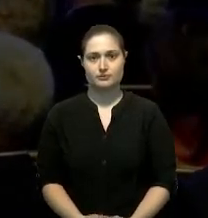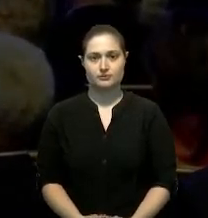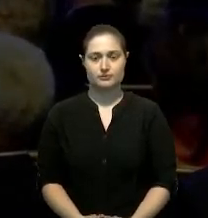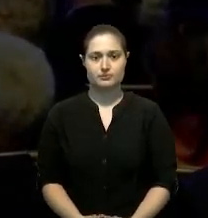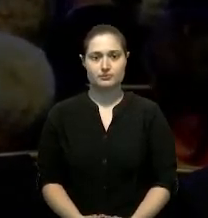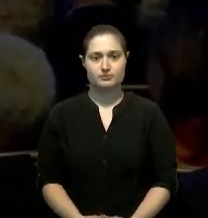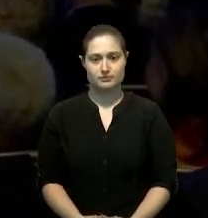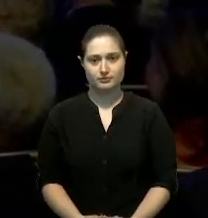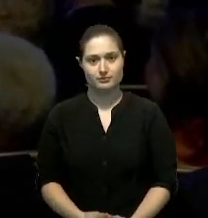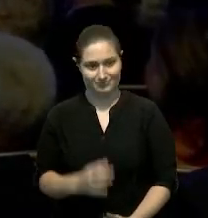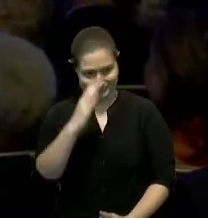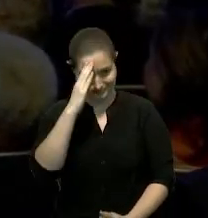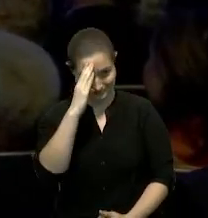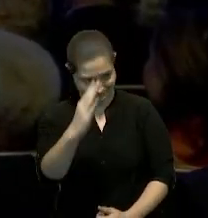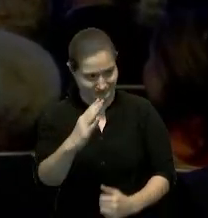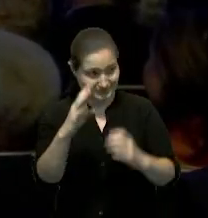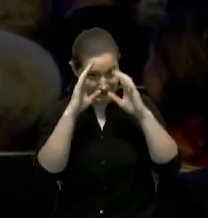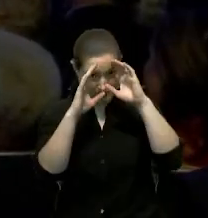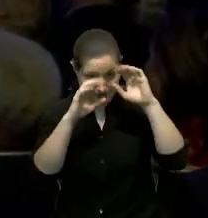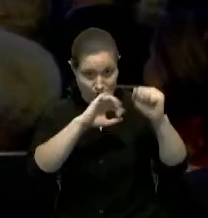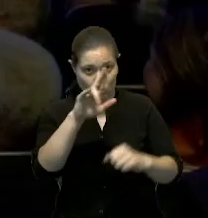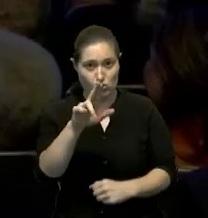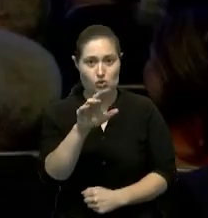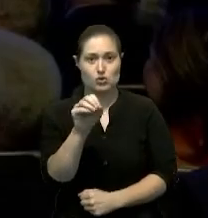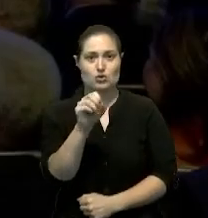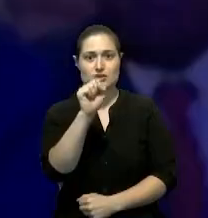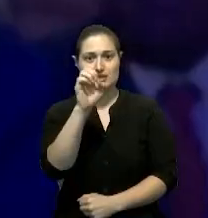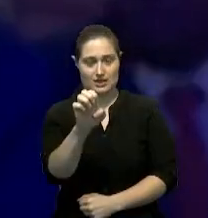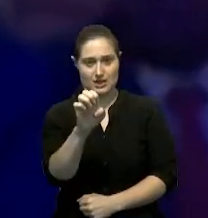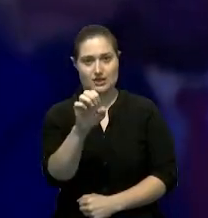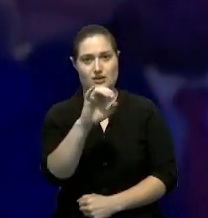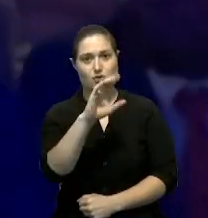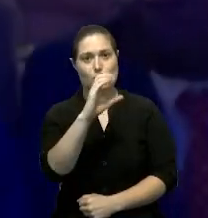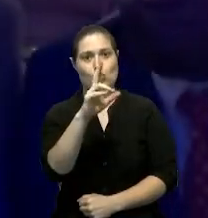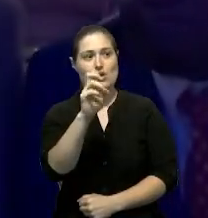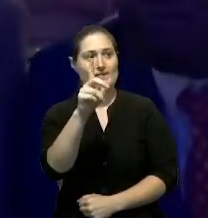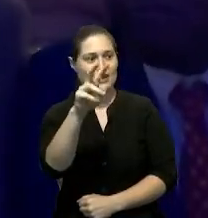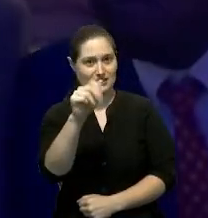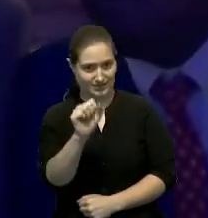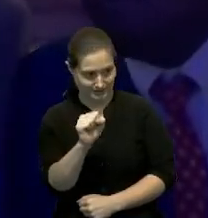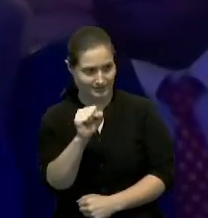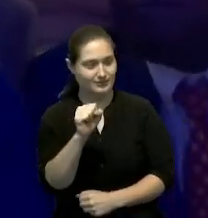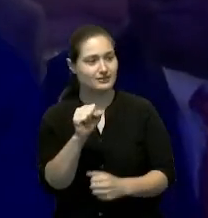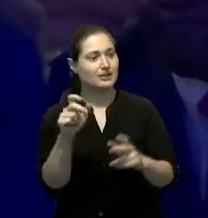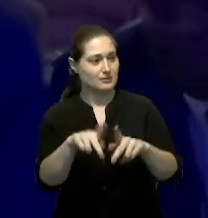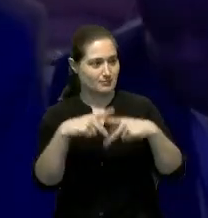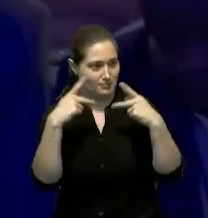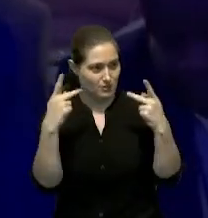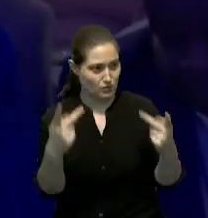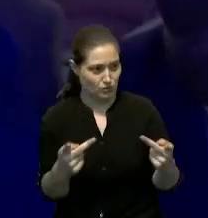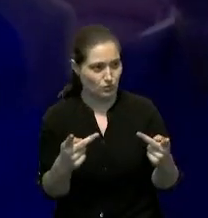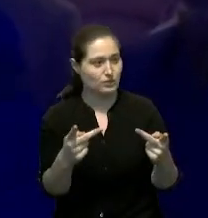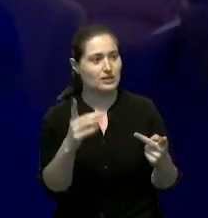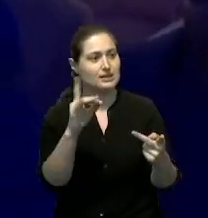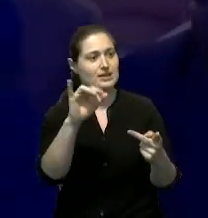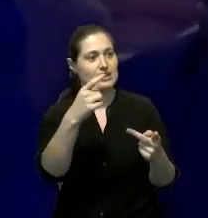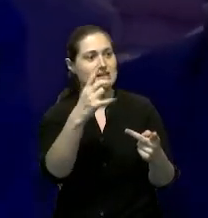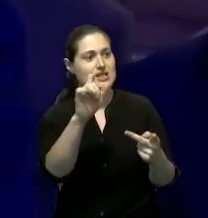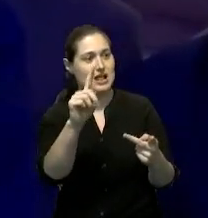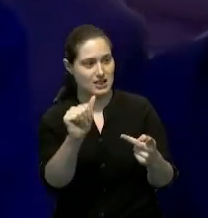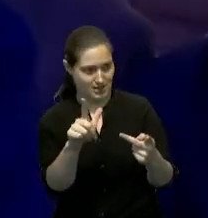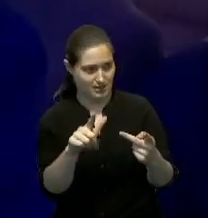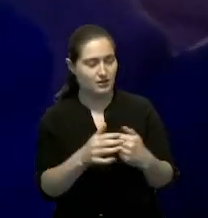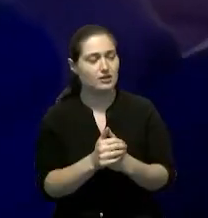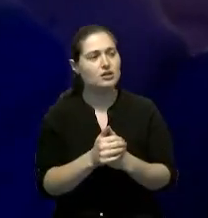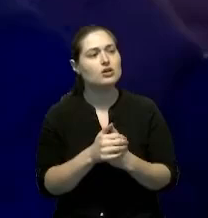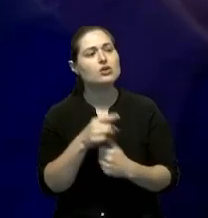Saludos presidente José Cuevas del periódico Tras la Hoya Digital saludos para todos Presidente usted se ha